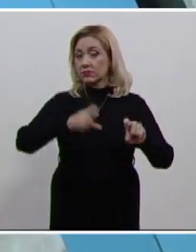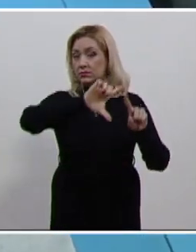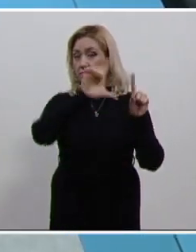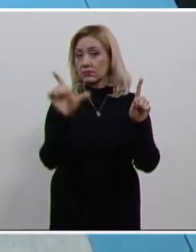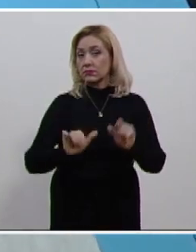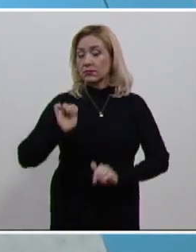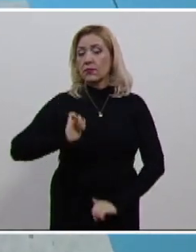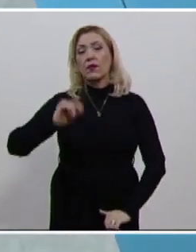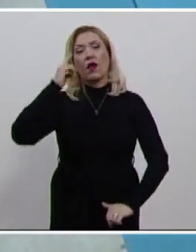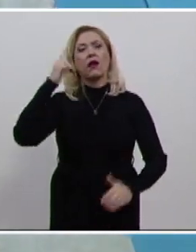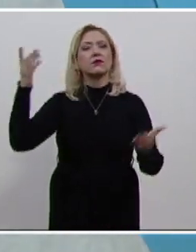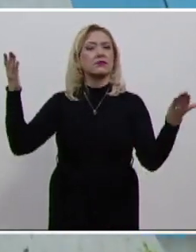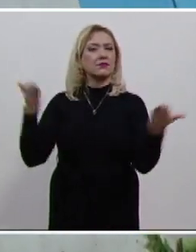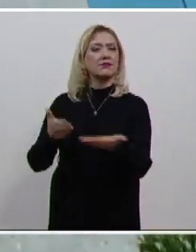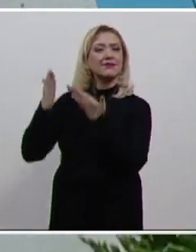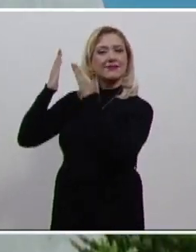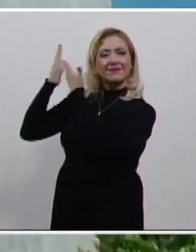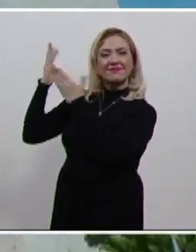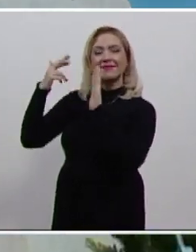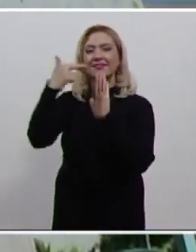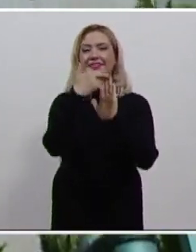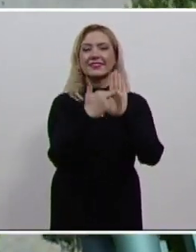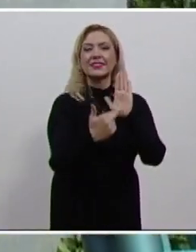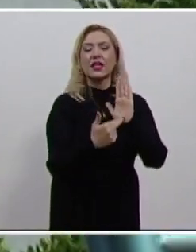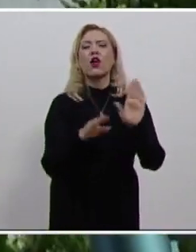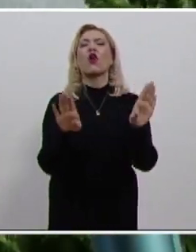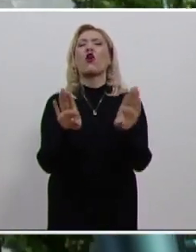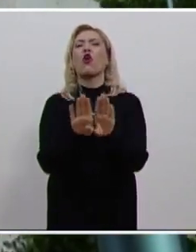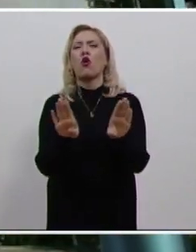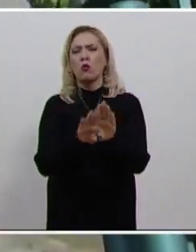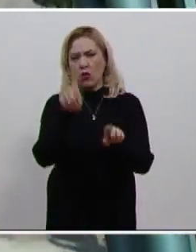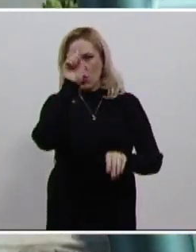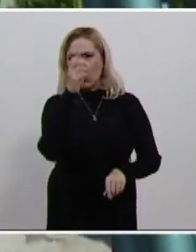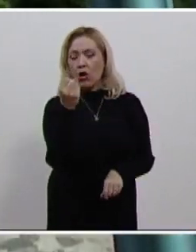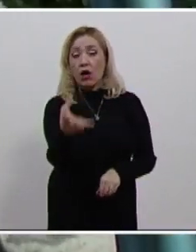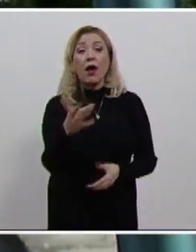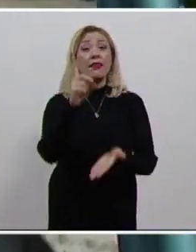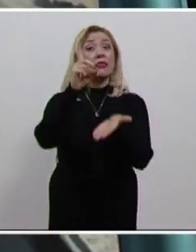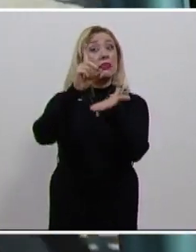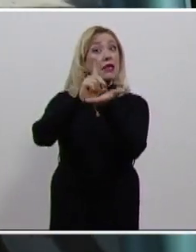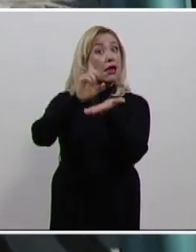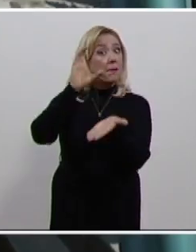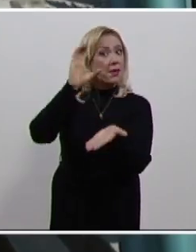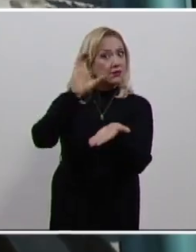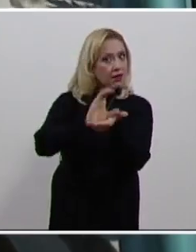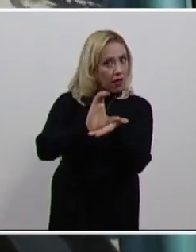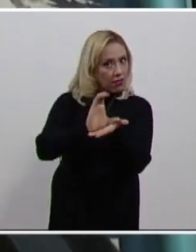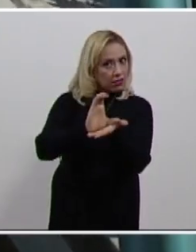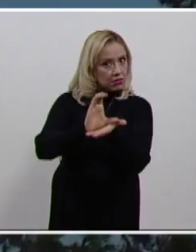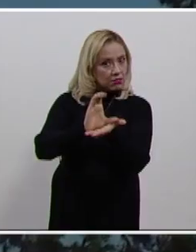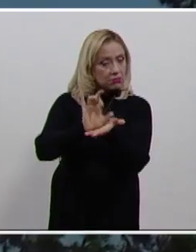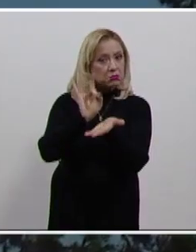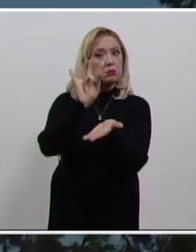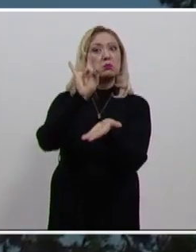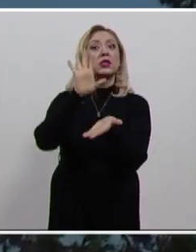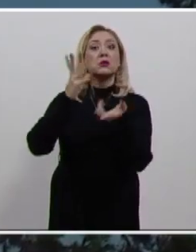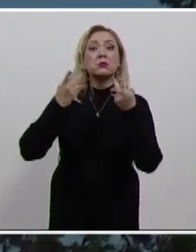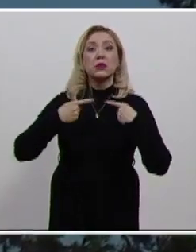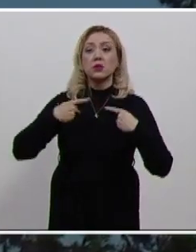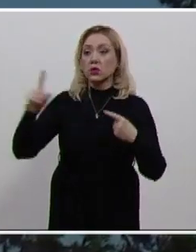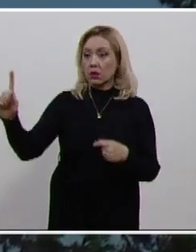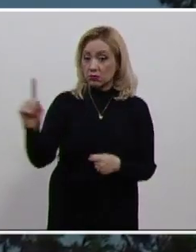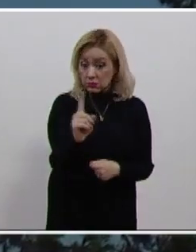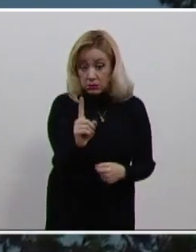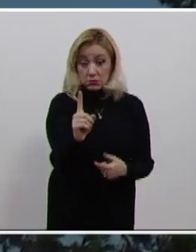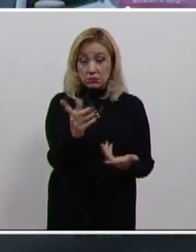puso a disposición el protocolo para juzgar con perspectiva de discapacidad. Es un referente para las personas en la